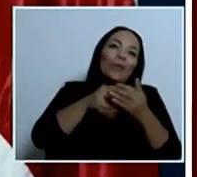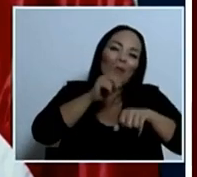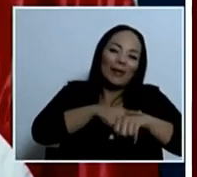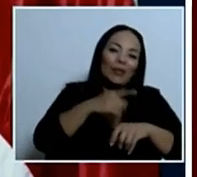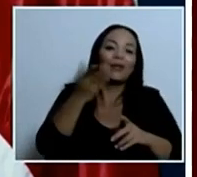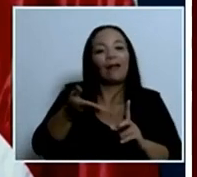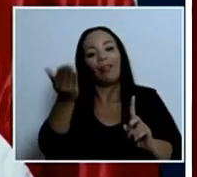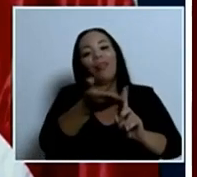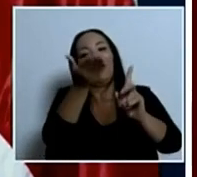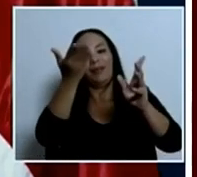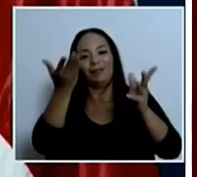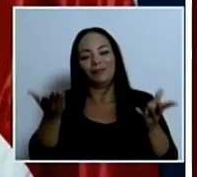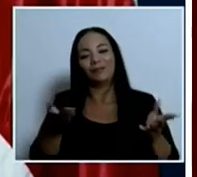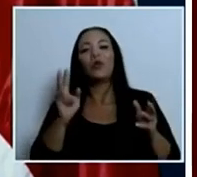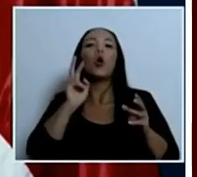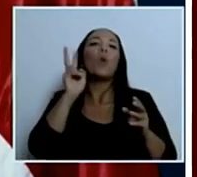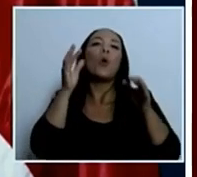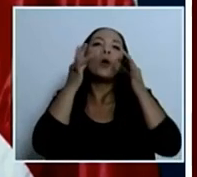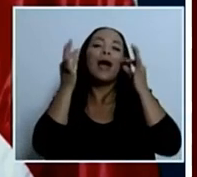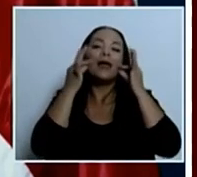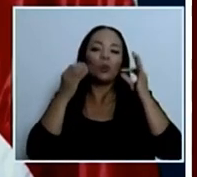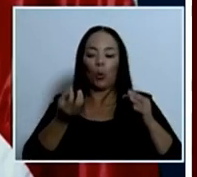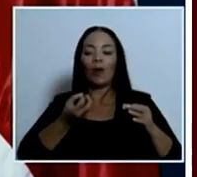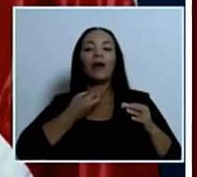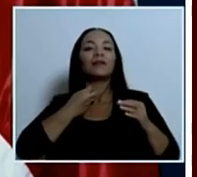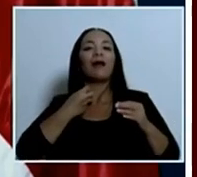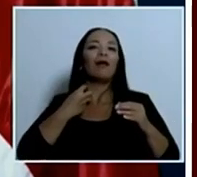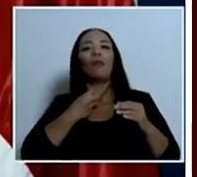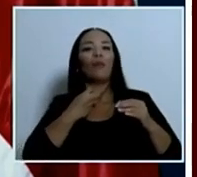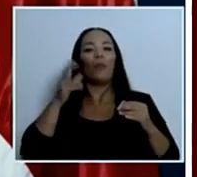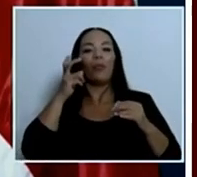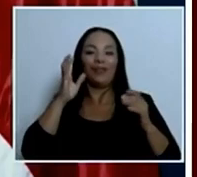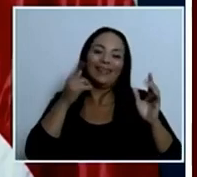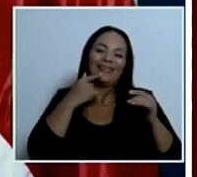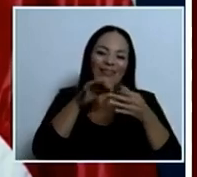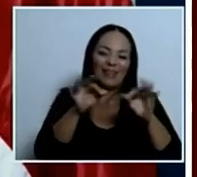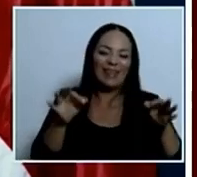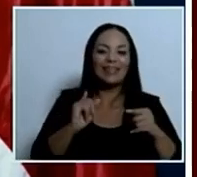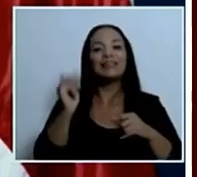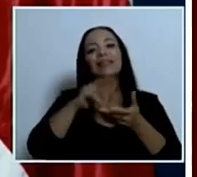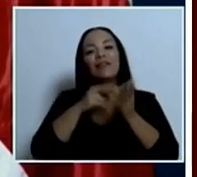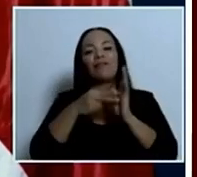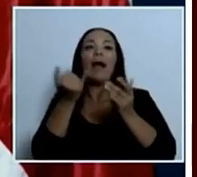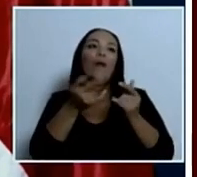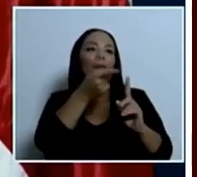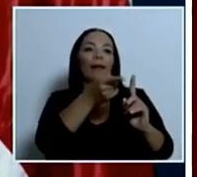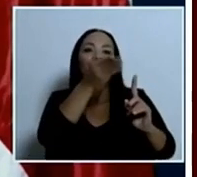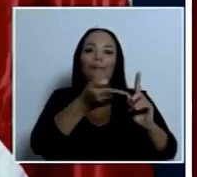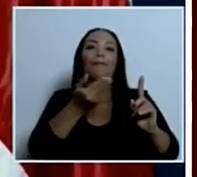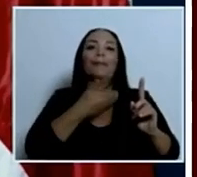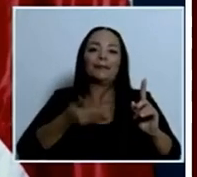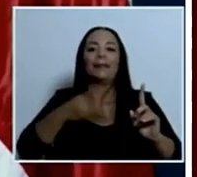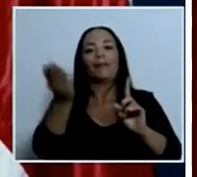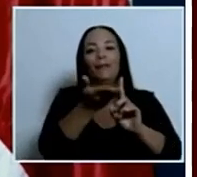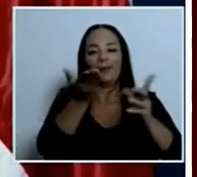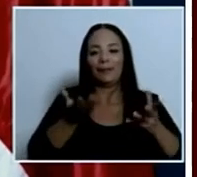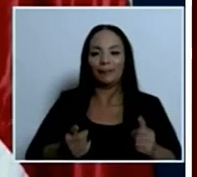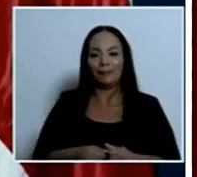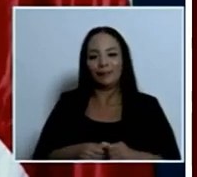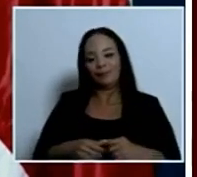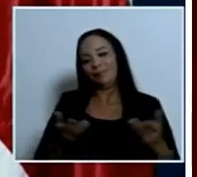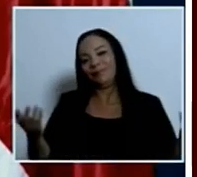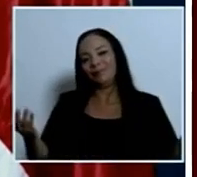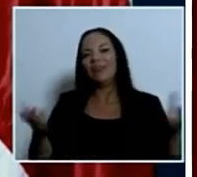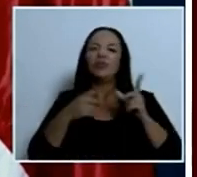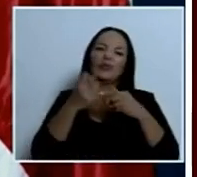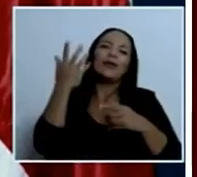entonces no he leído la acusación nada más de lo que algunos medios de prensa cubren Chávez acusado